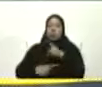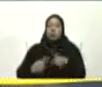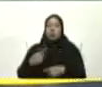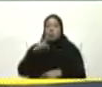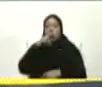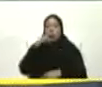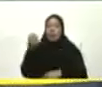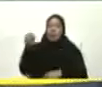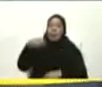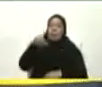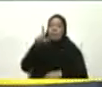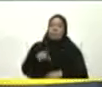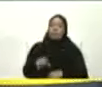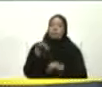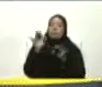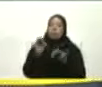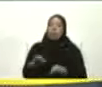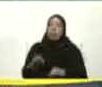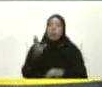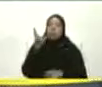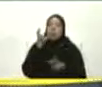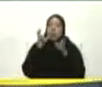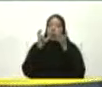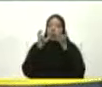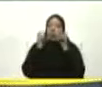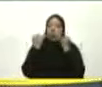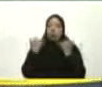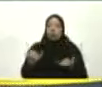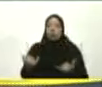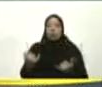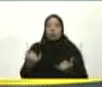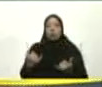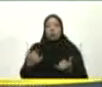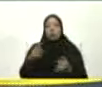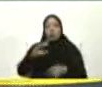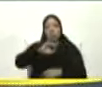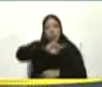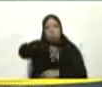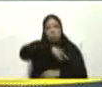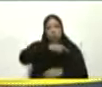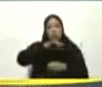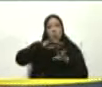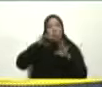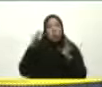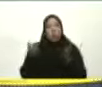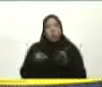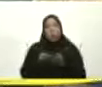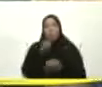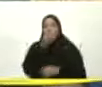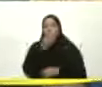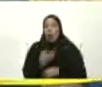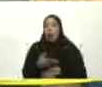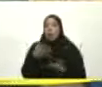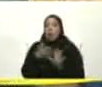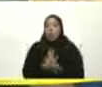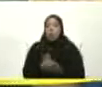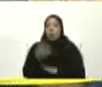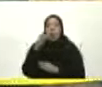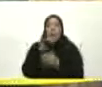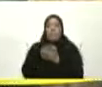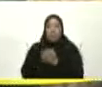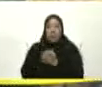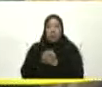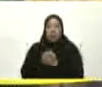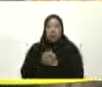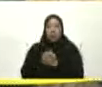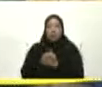Pero también Con Morón Puerto Cabello En fin Esta universidad Es muy generosa En cuanto a sus amigos Es